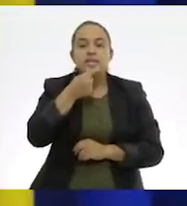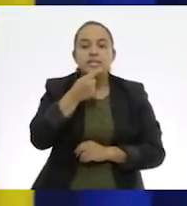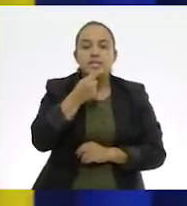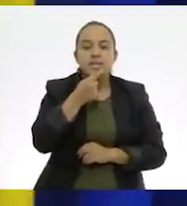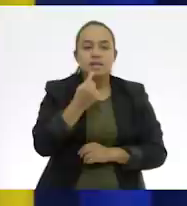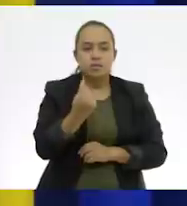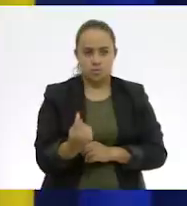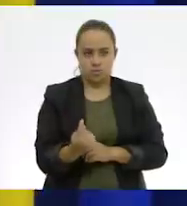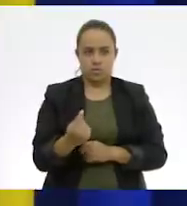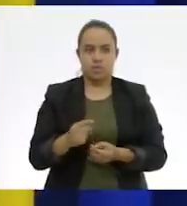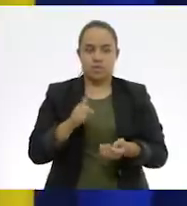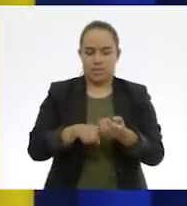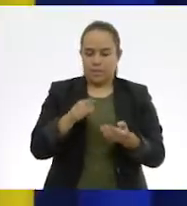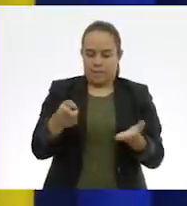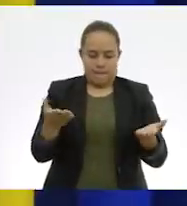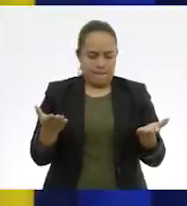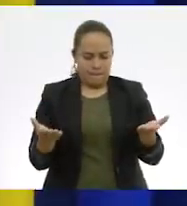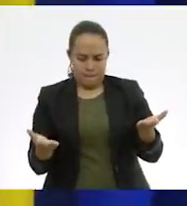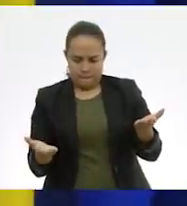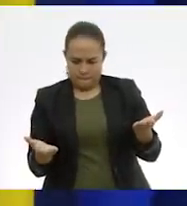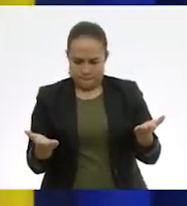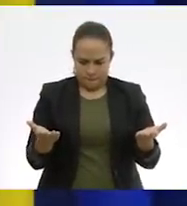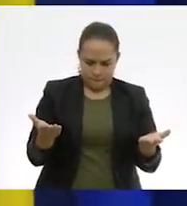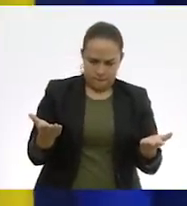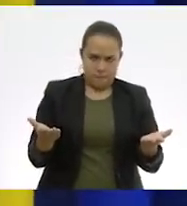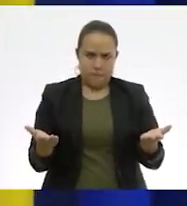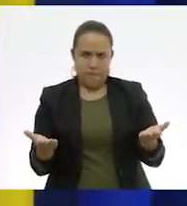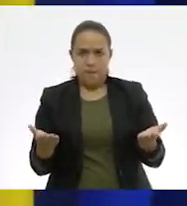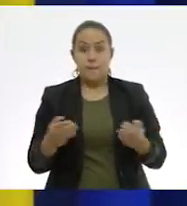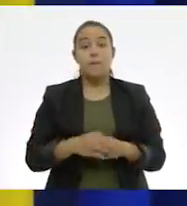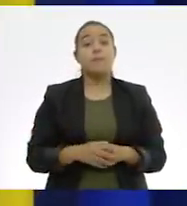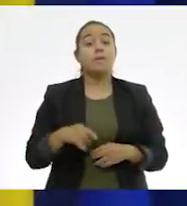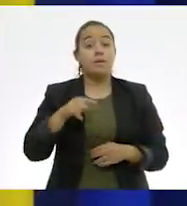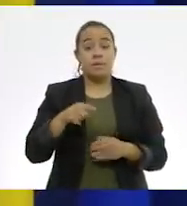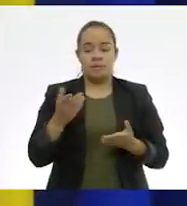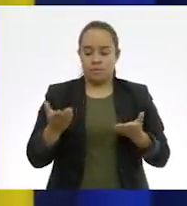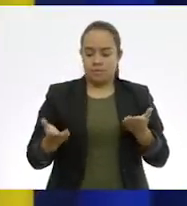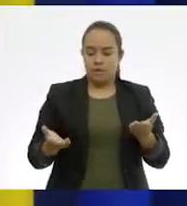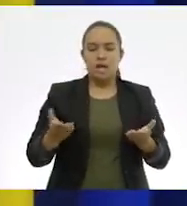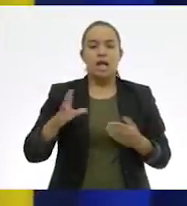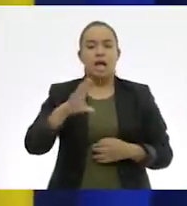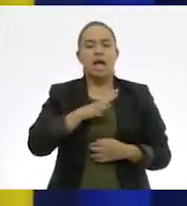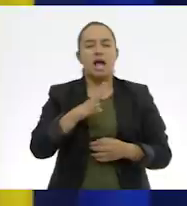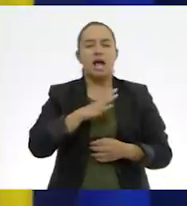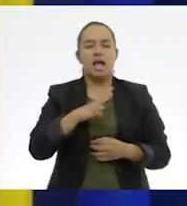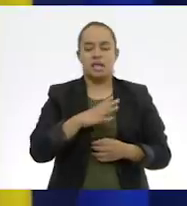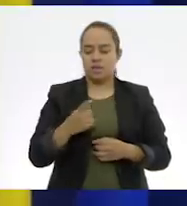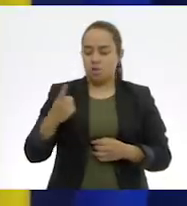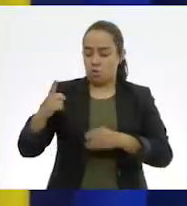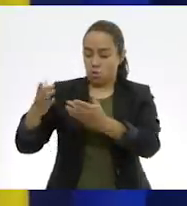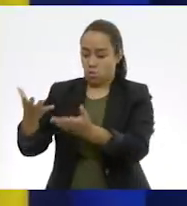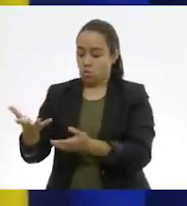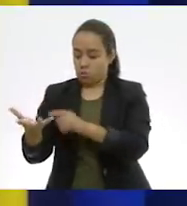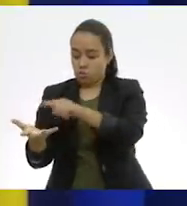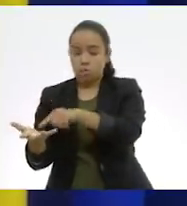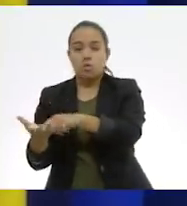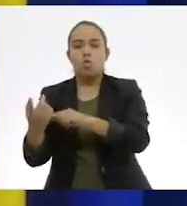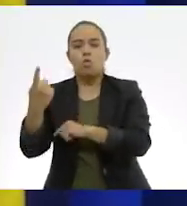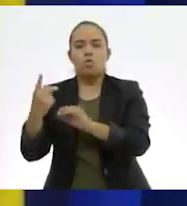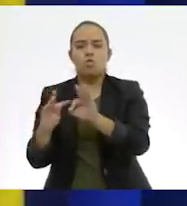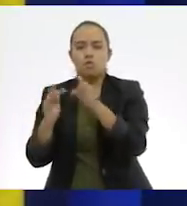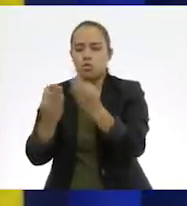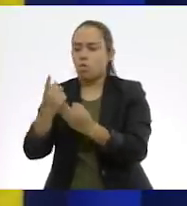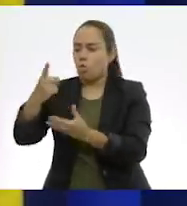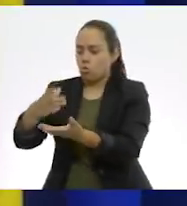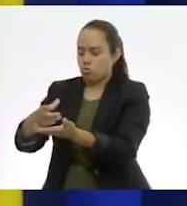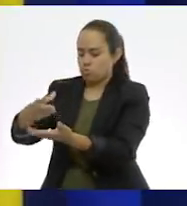frente a una balanza y que en la balanza tienen de un lado una sola figura, un